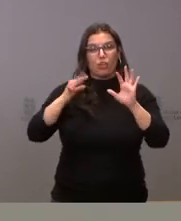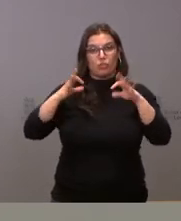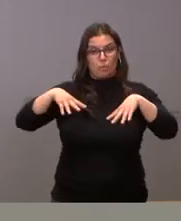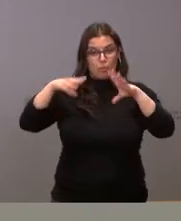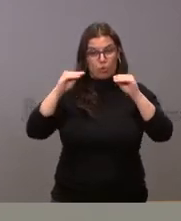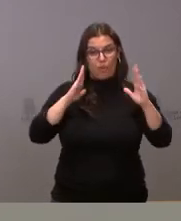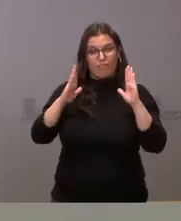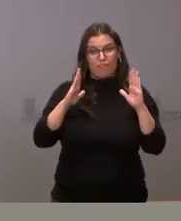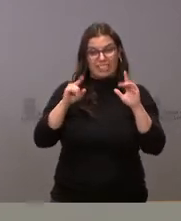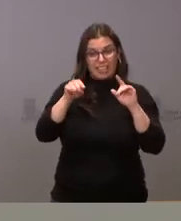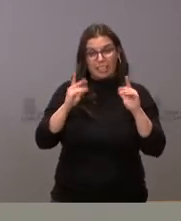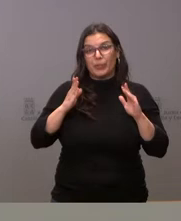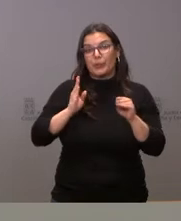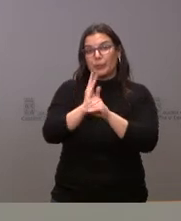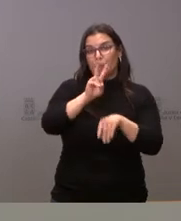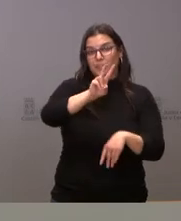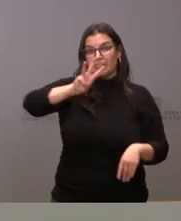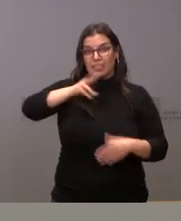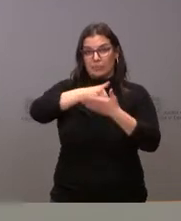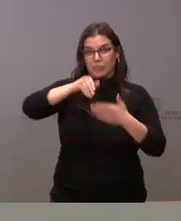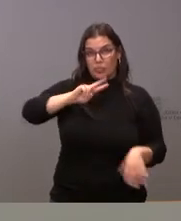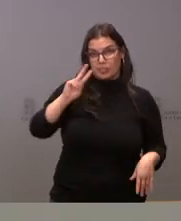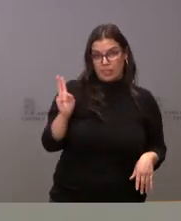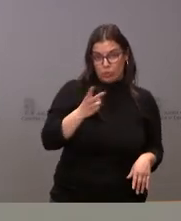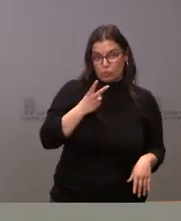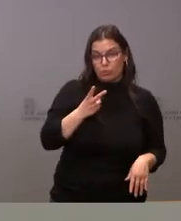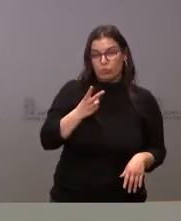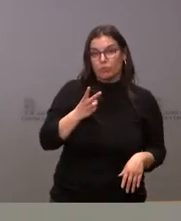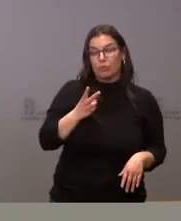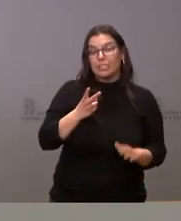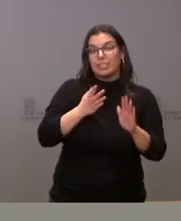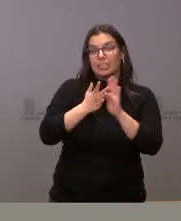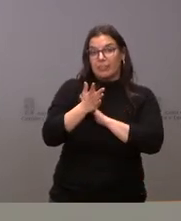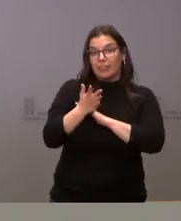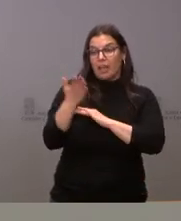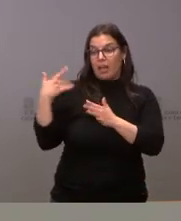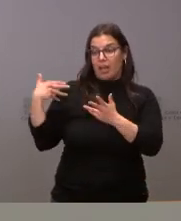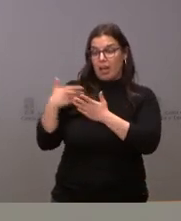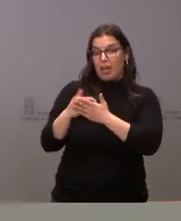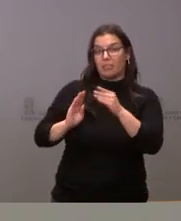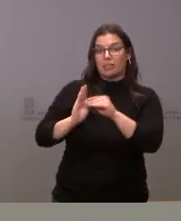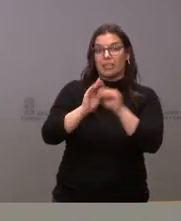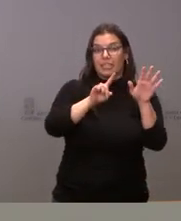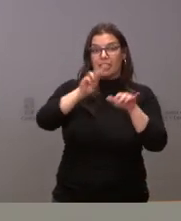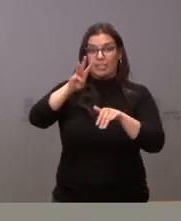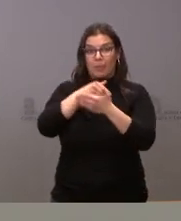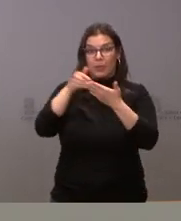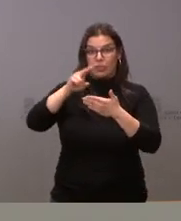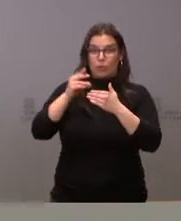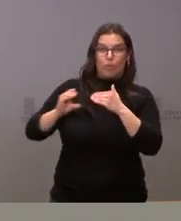es una inversión de 23 millones de euros que viene a completar la inversión total de 63 millones de euros.